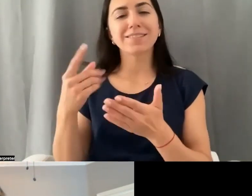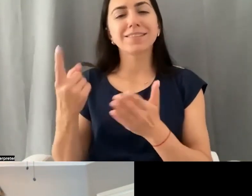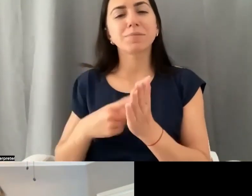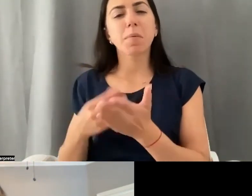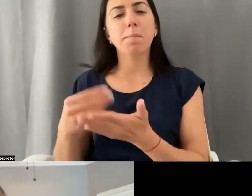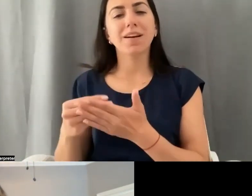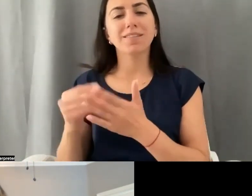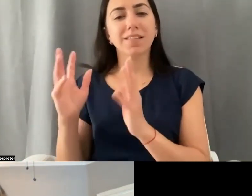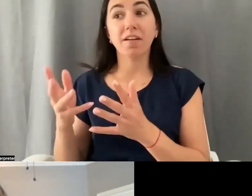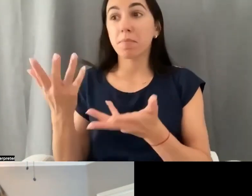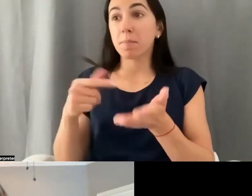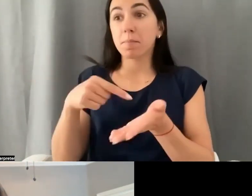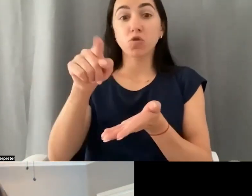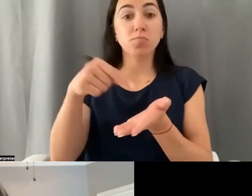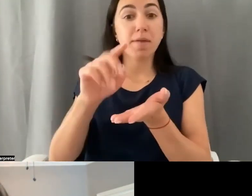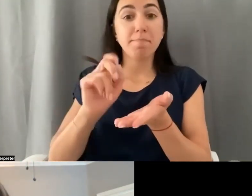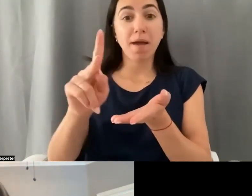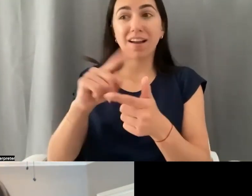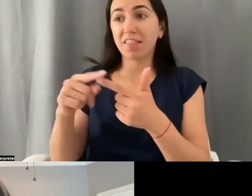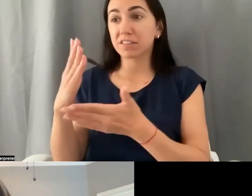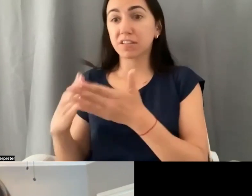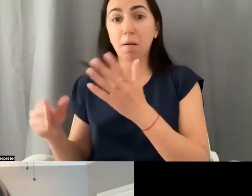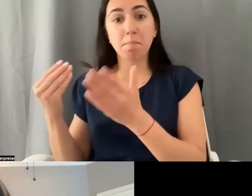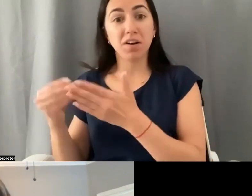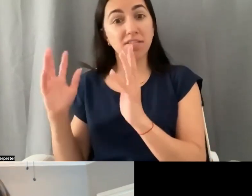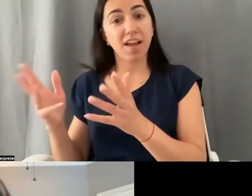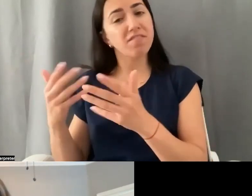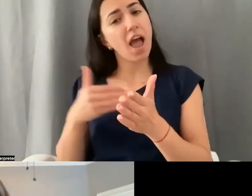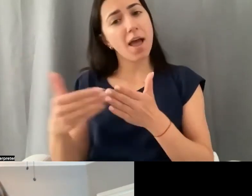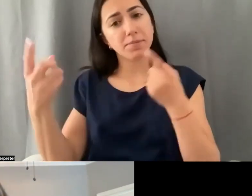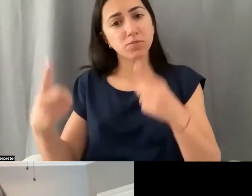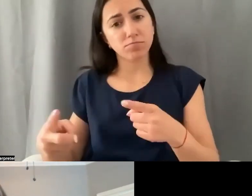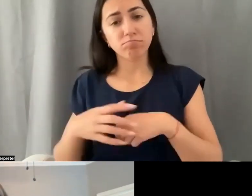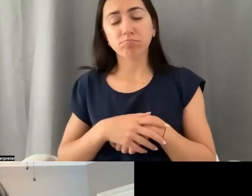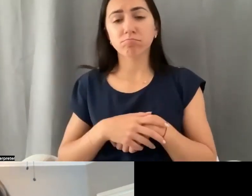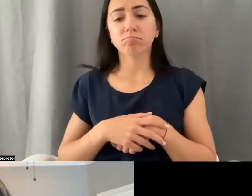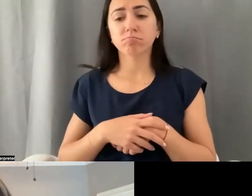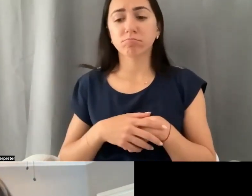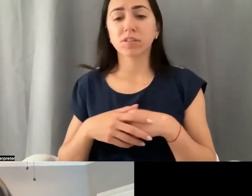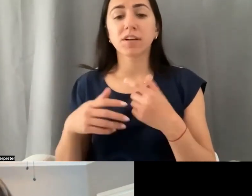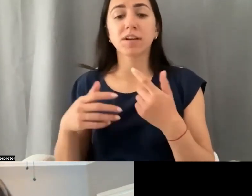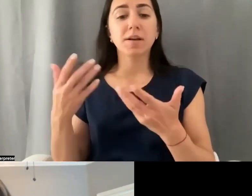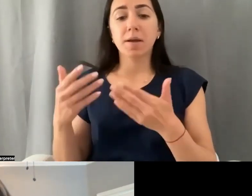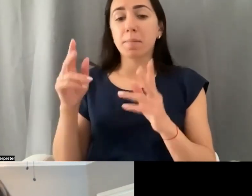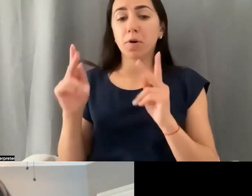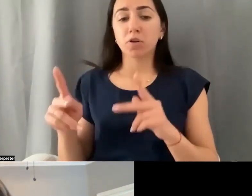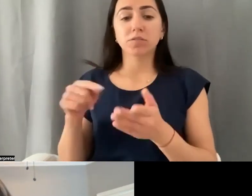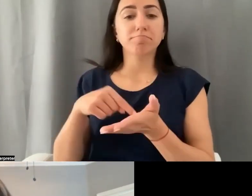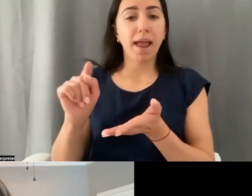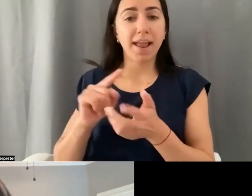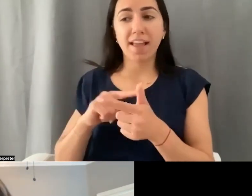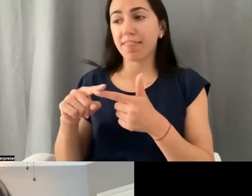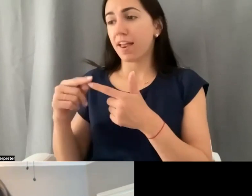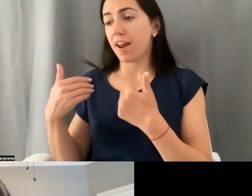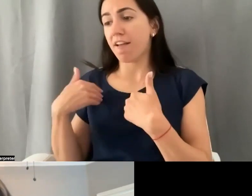hay veces todavía queda dinero después que se paga, después que se paga. De hecho, eso pasa frecuentemente. Si una persona pone un